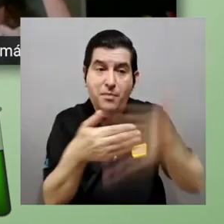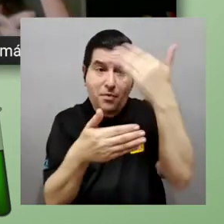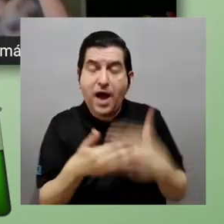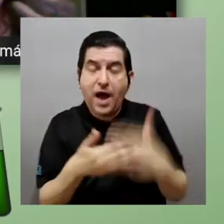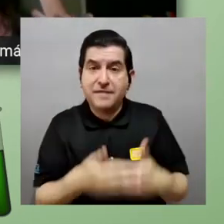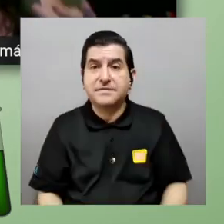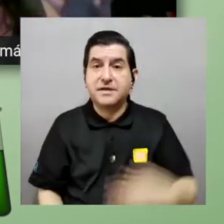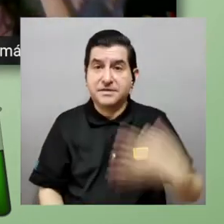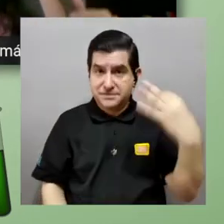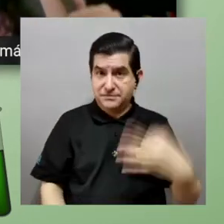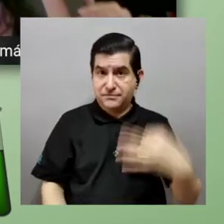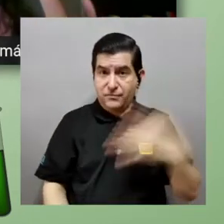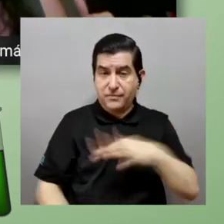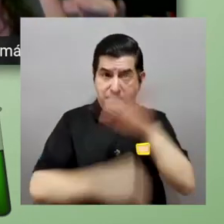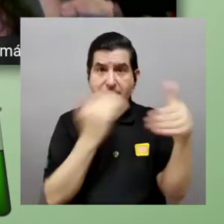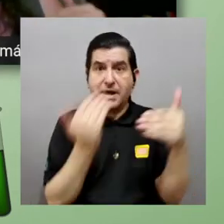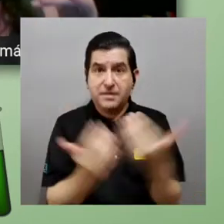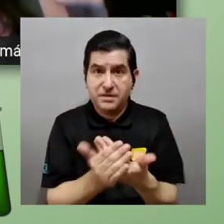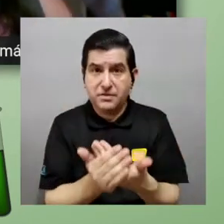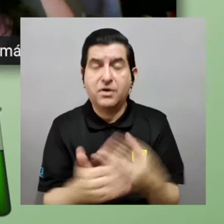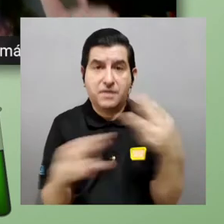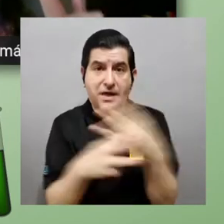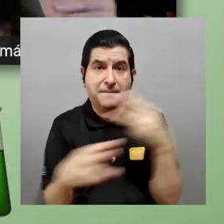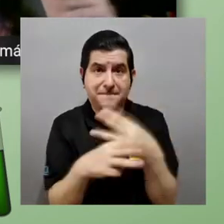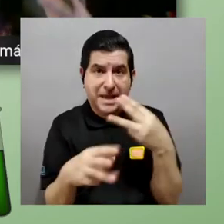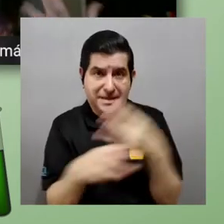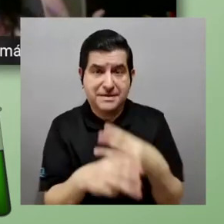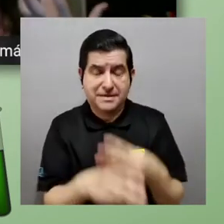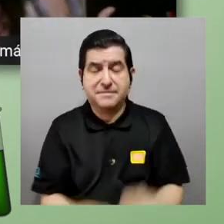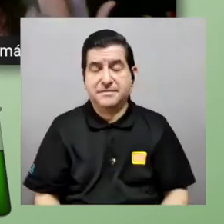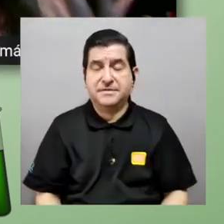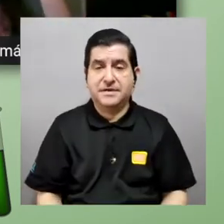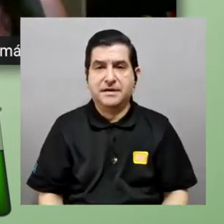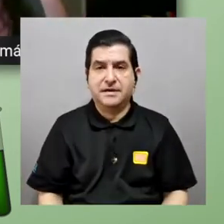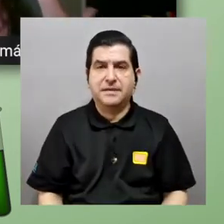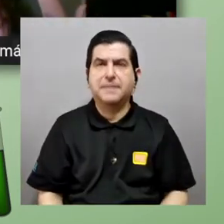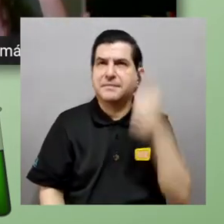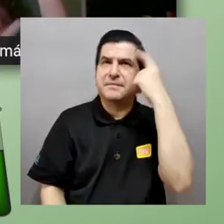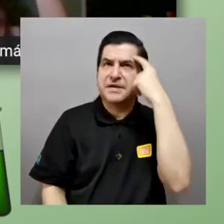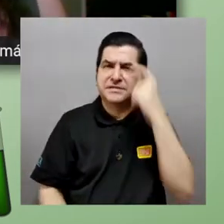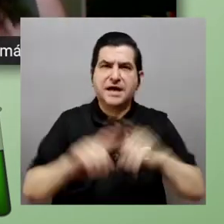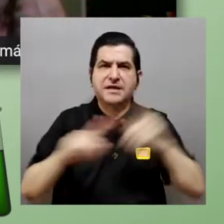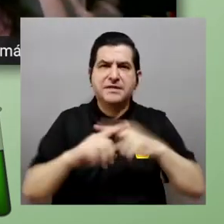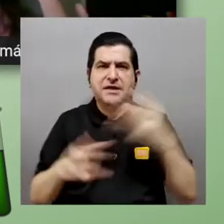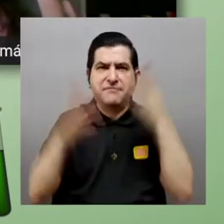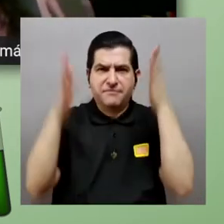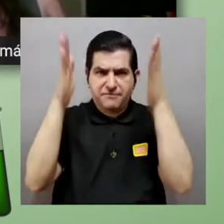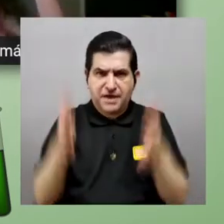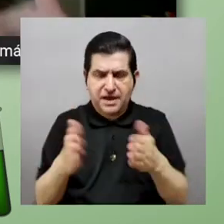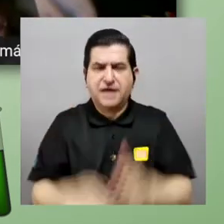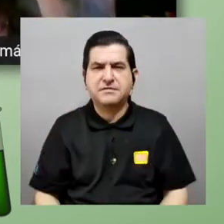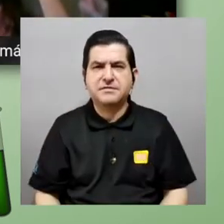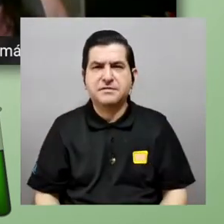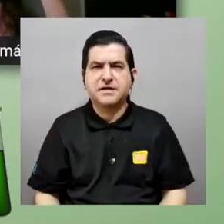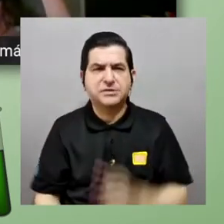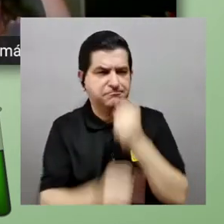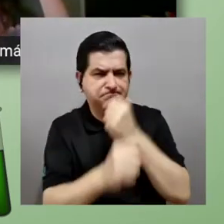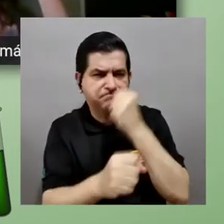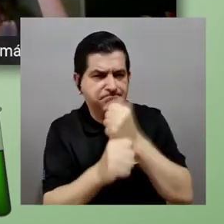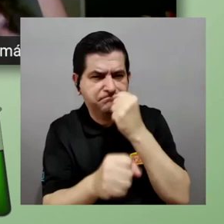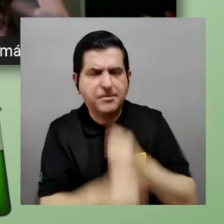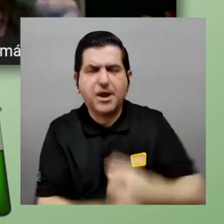este cuando se empezó a formalizar toda esta toda la matemática formalmente hablando era cuando varios matemáticos se dedicaron